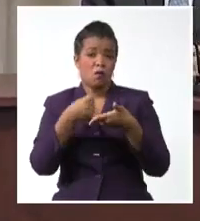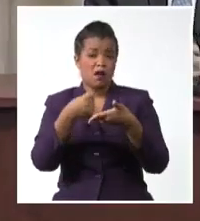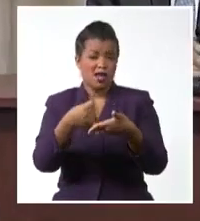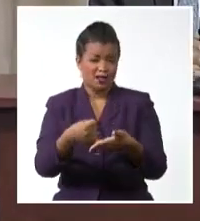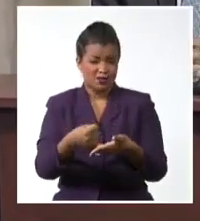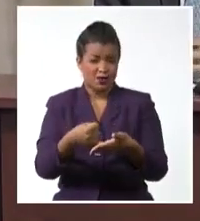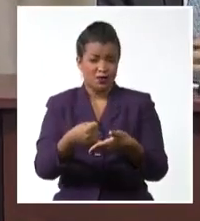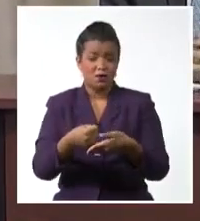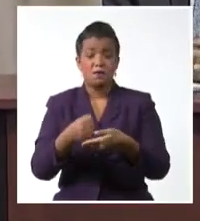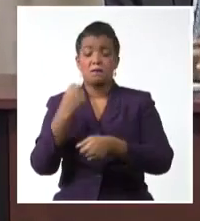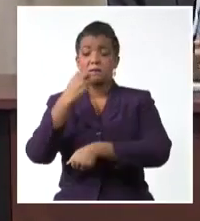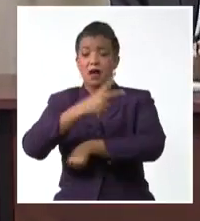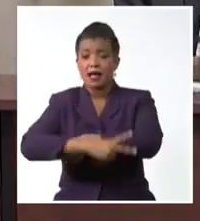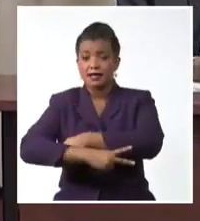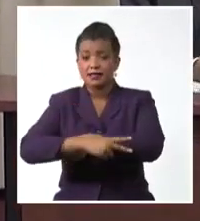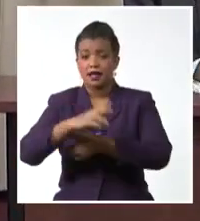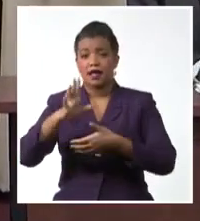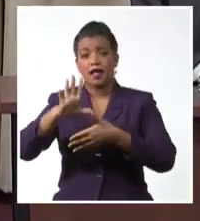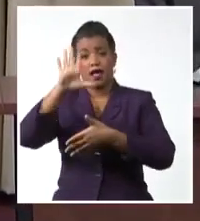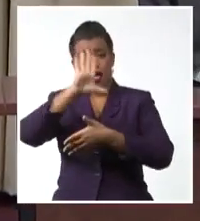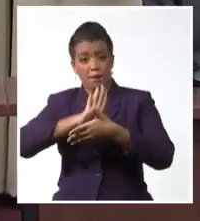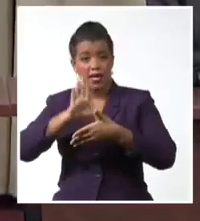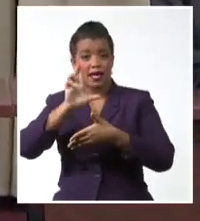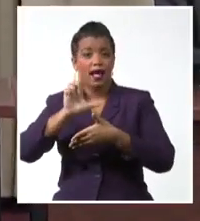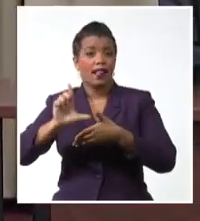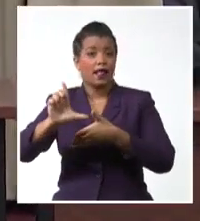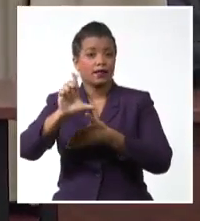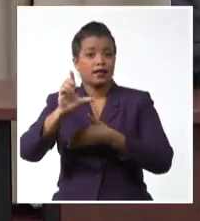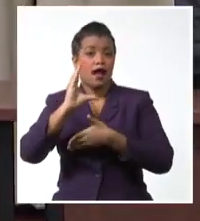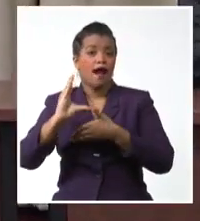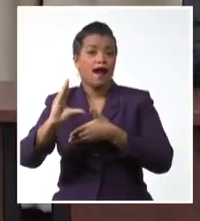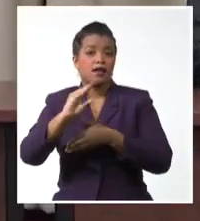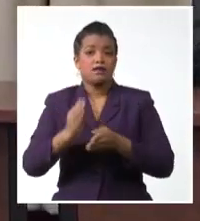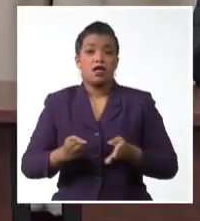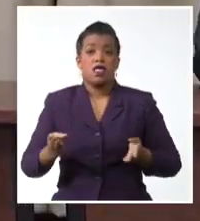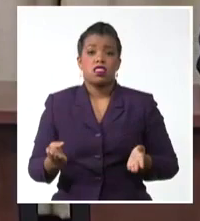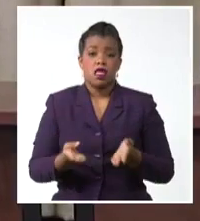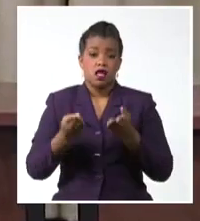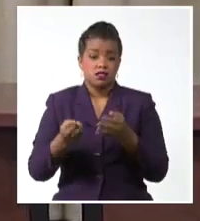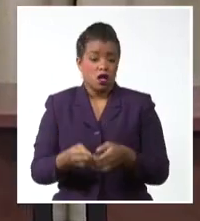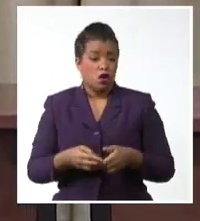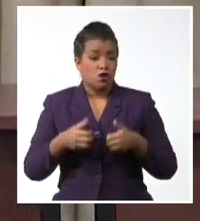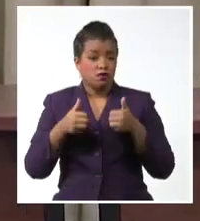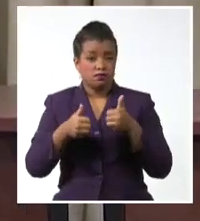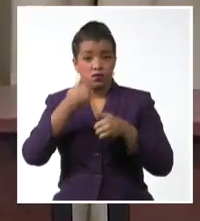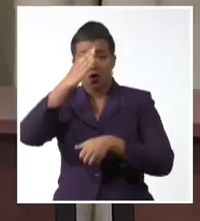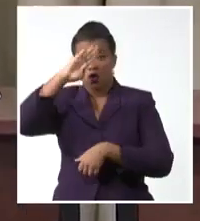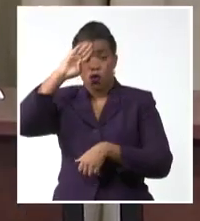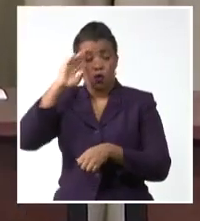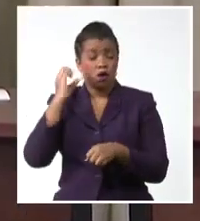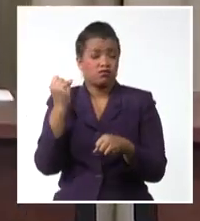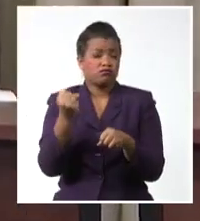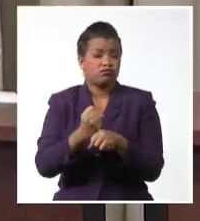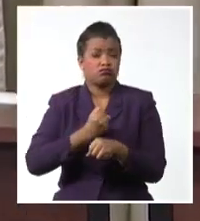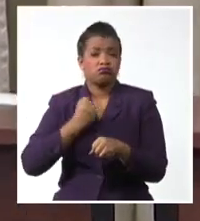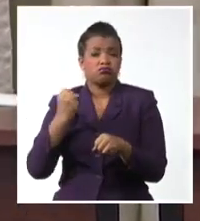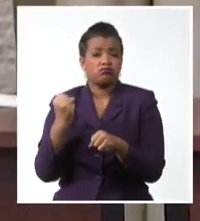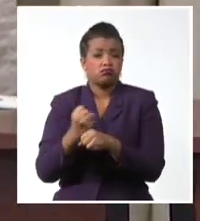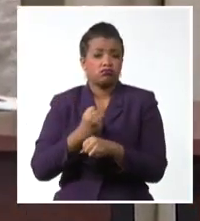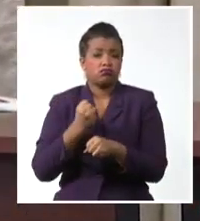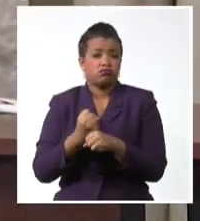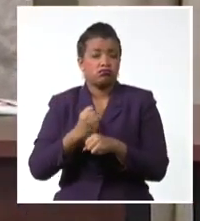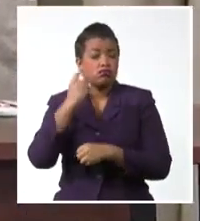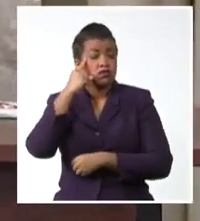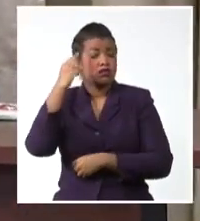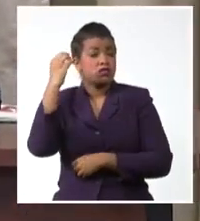foro de los países de América Latina y el Caribe sobre desarrollo sostenible Cuba trabajó intensamente consciente